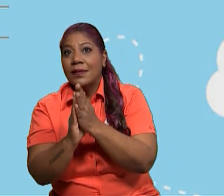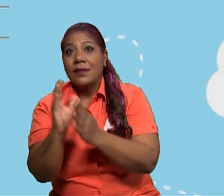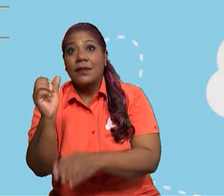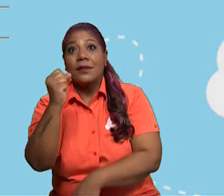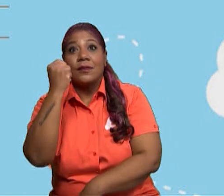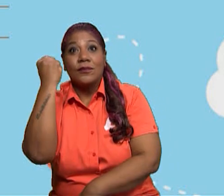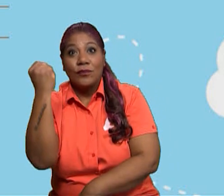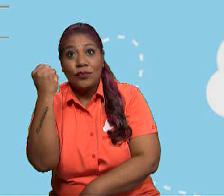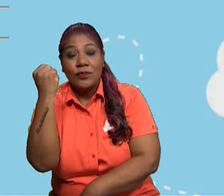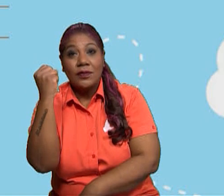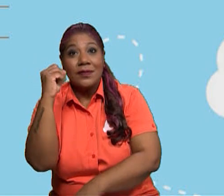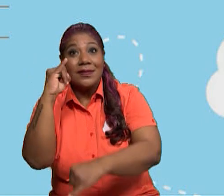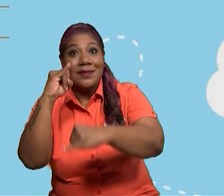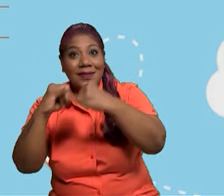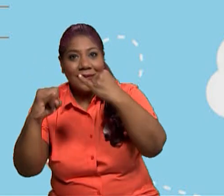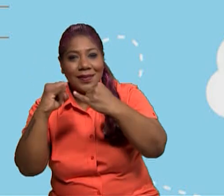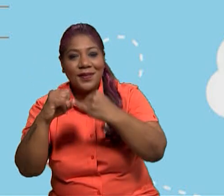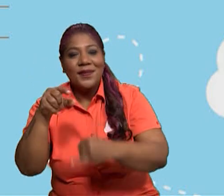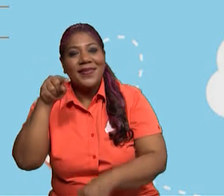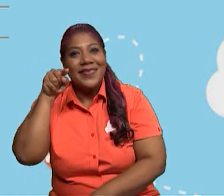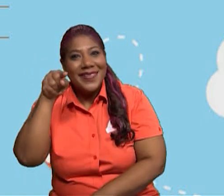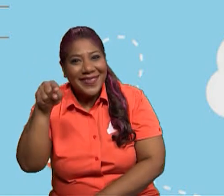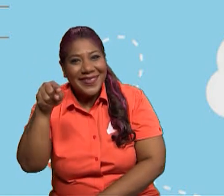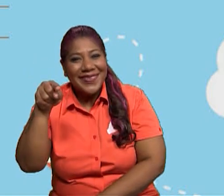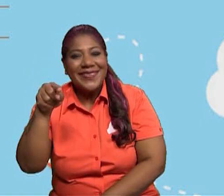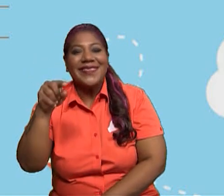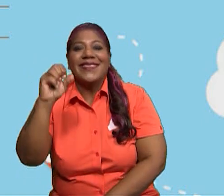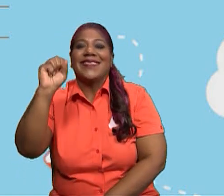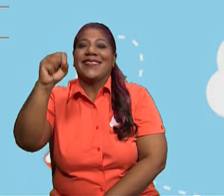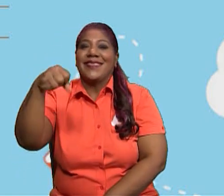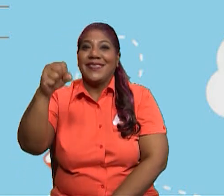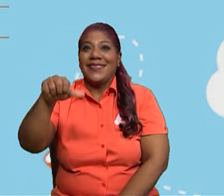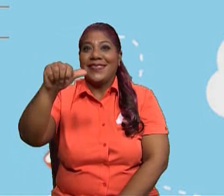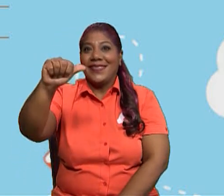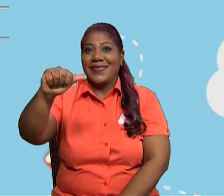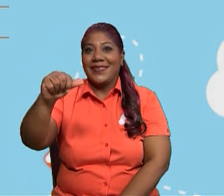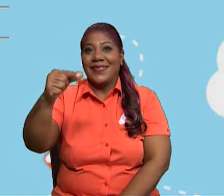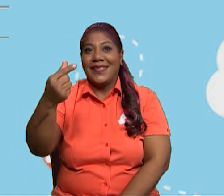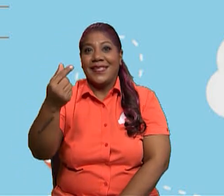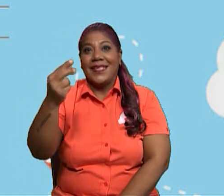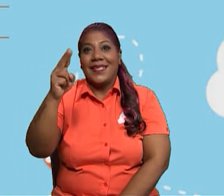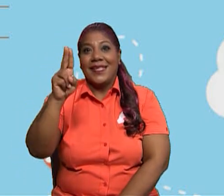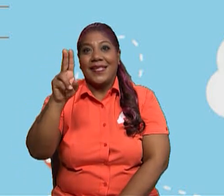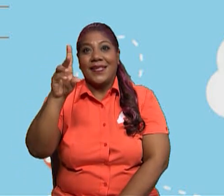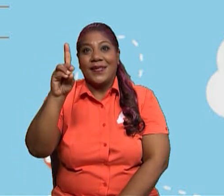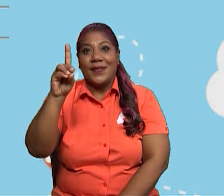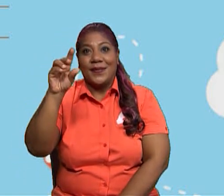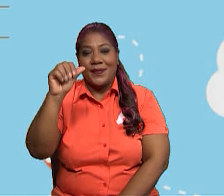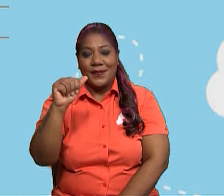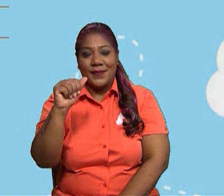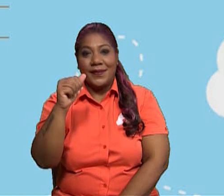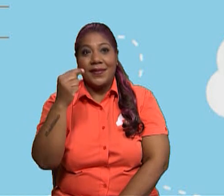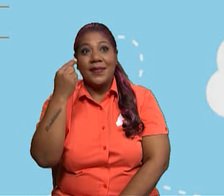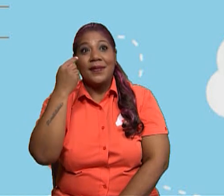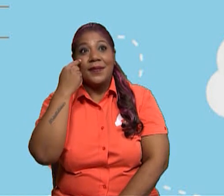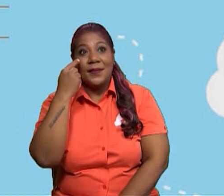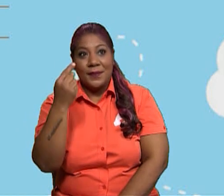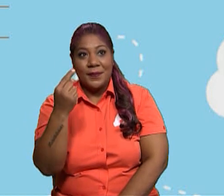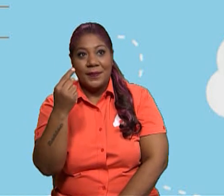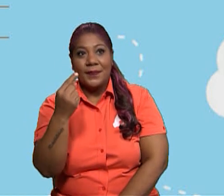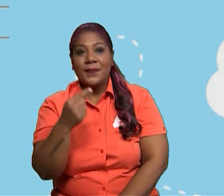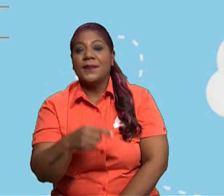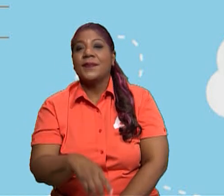Pero también tenemos comunicación, construcción, después huracán, inundaciones y